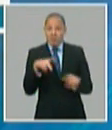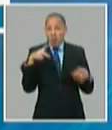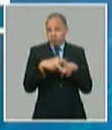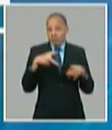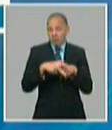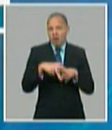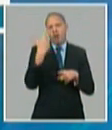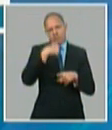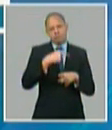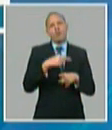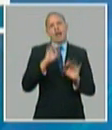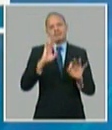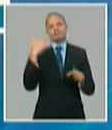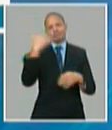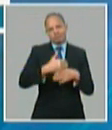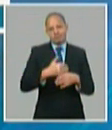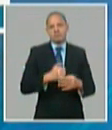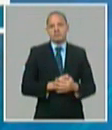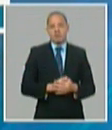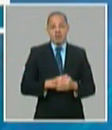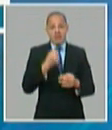en medio de estas circunstancias